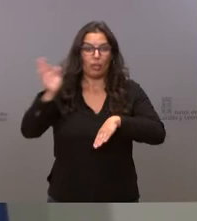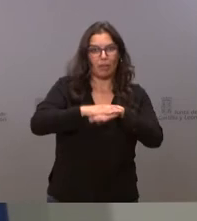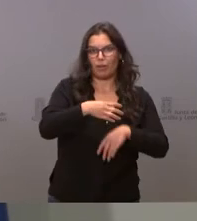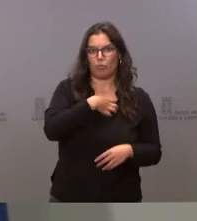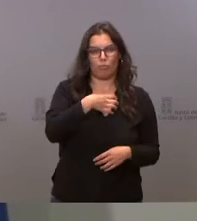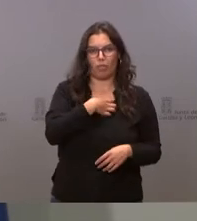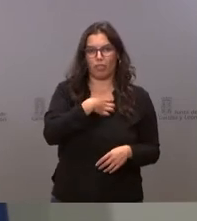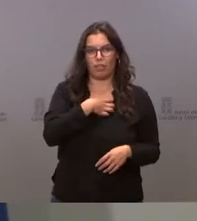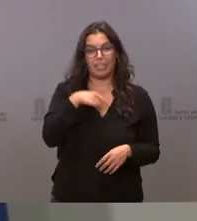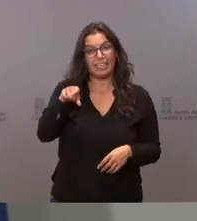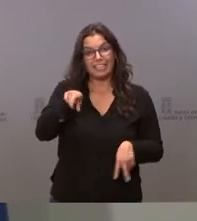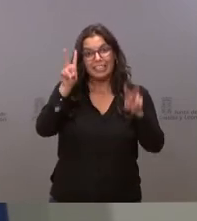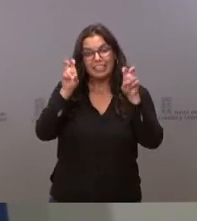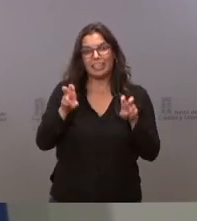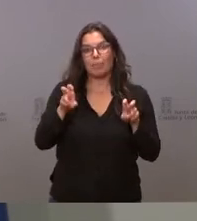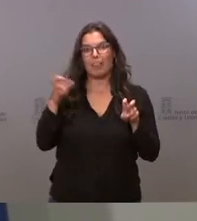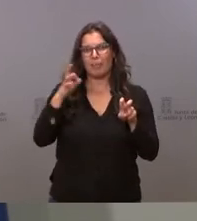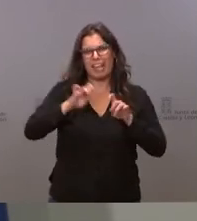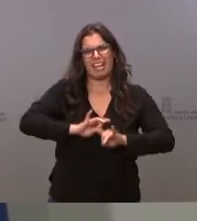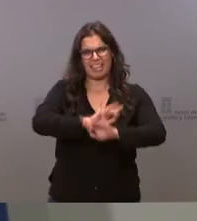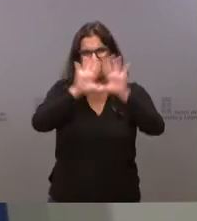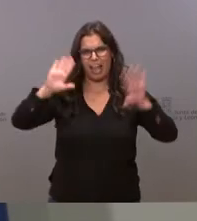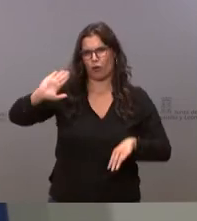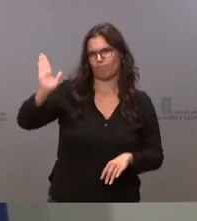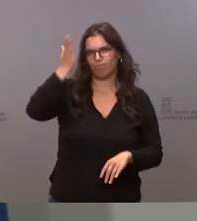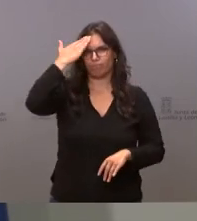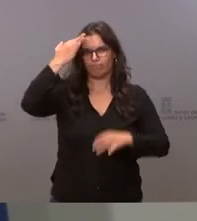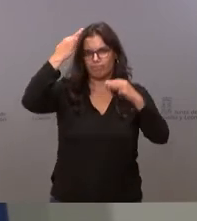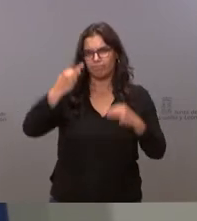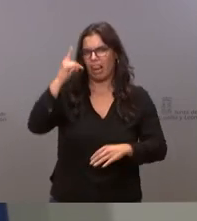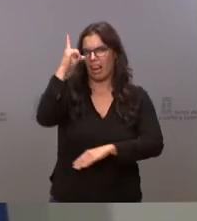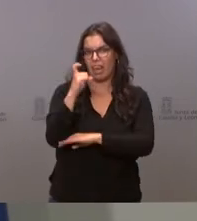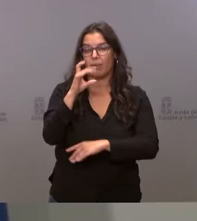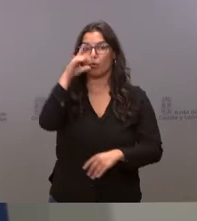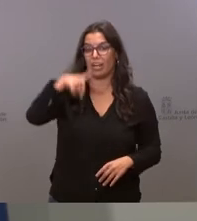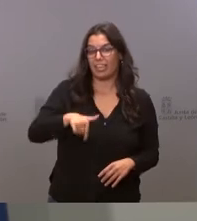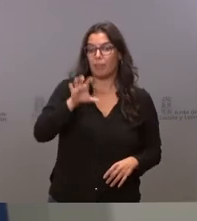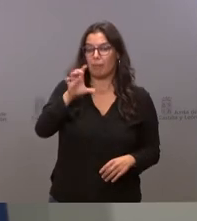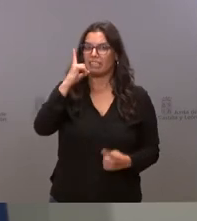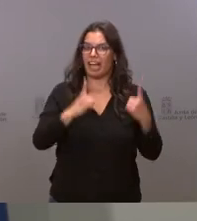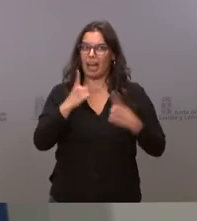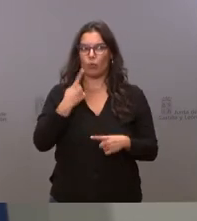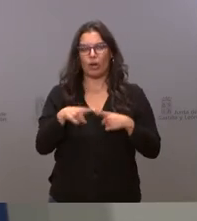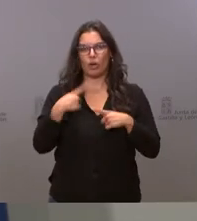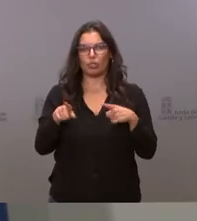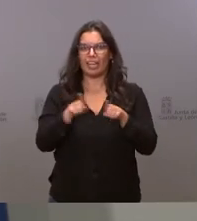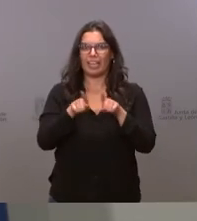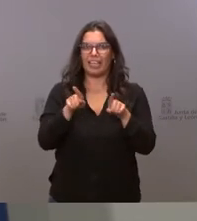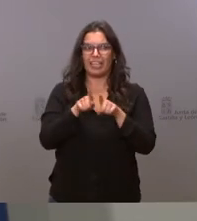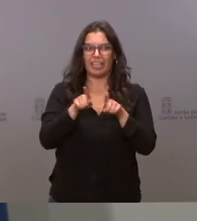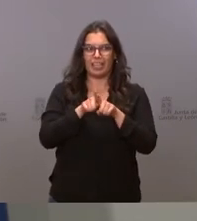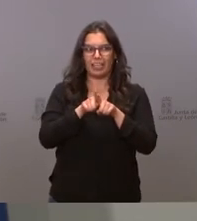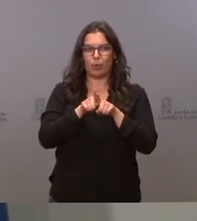esto es un asunto que debería de quedar claro porque en este país algunas cosas empiezan a confundirse no existen los derechos